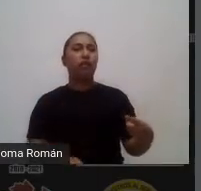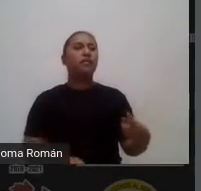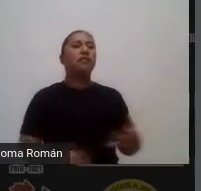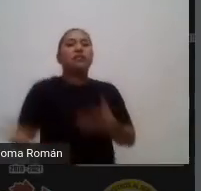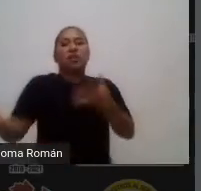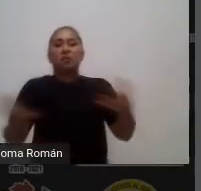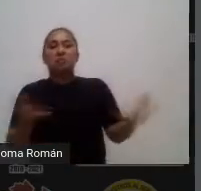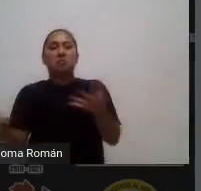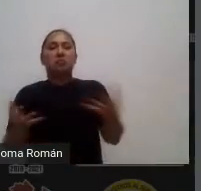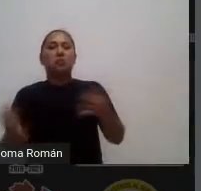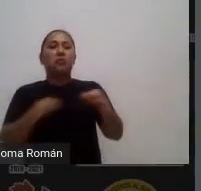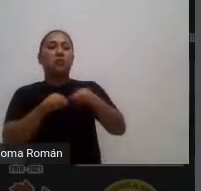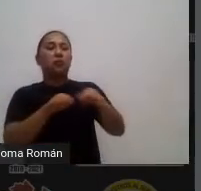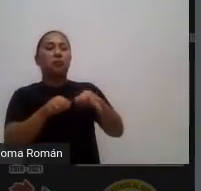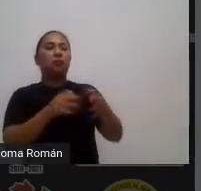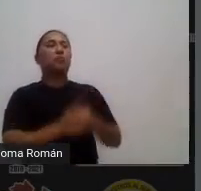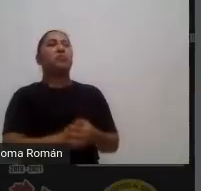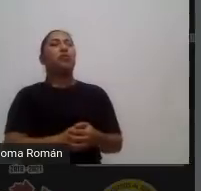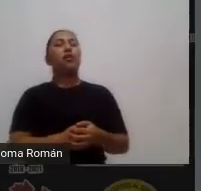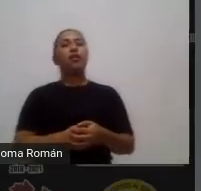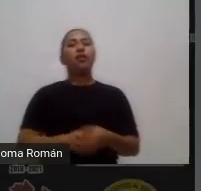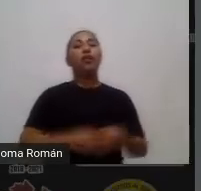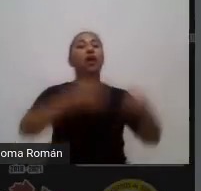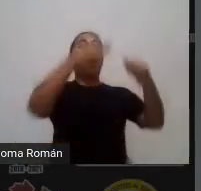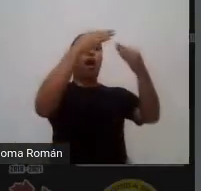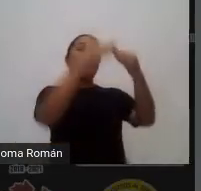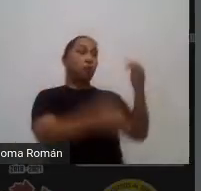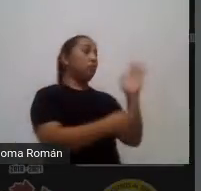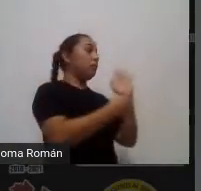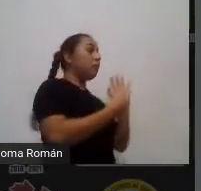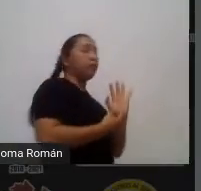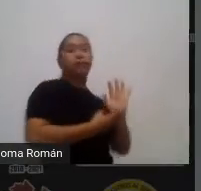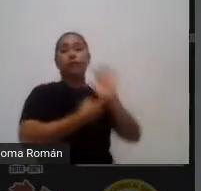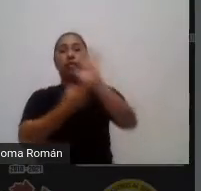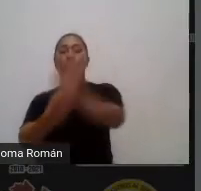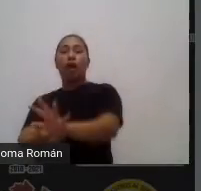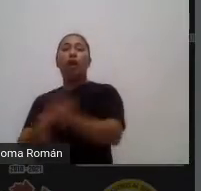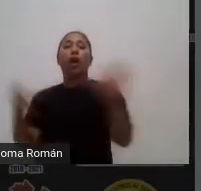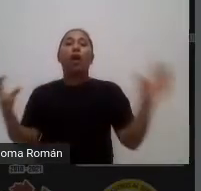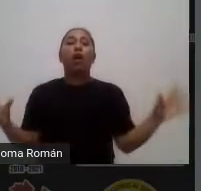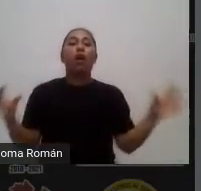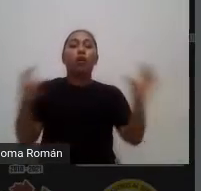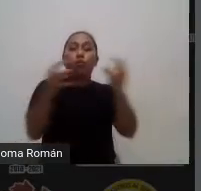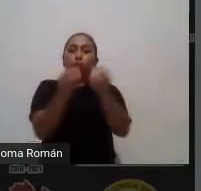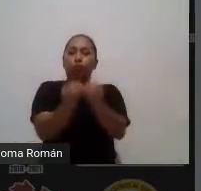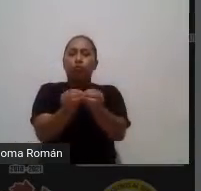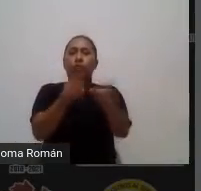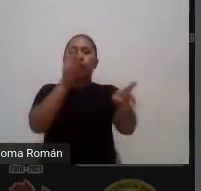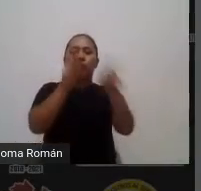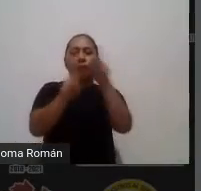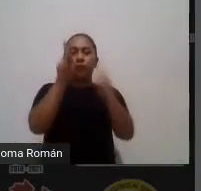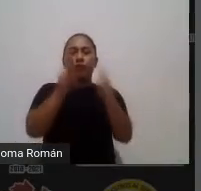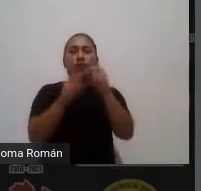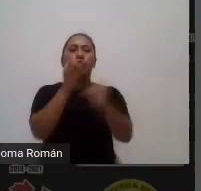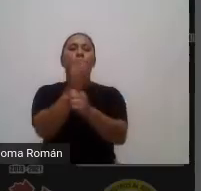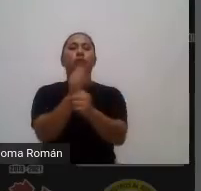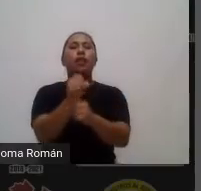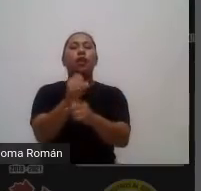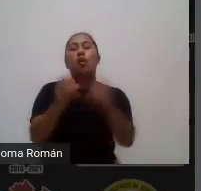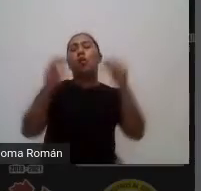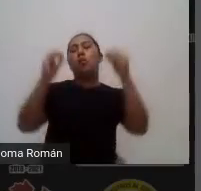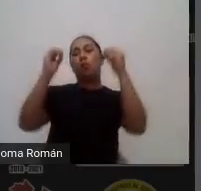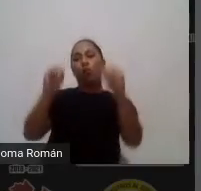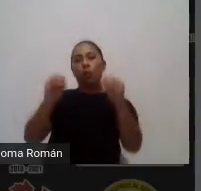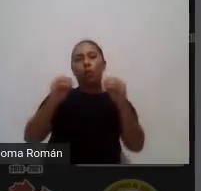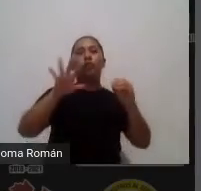ok al final debe haber una presentación de las conclusiones de lo que están investigando o al menos de los avances de lo que